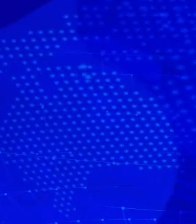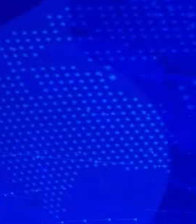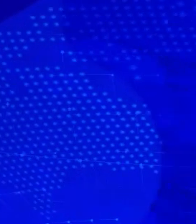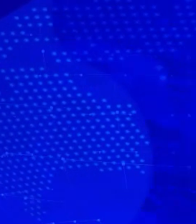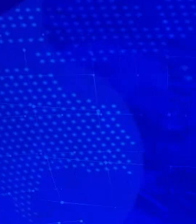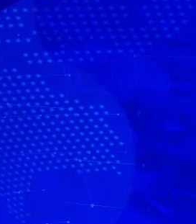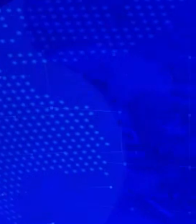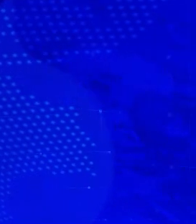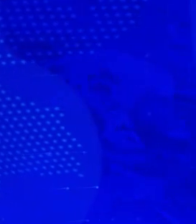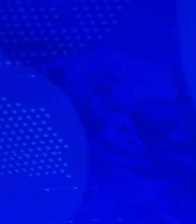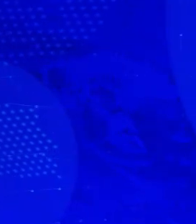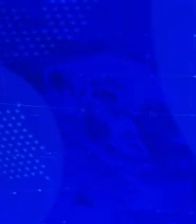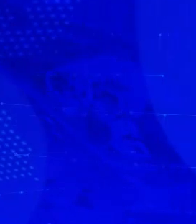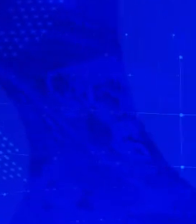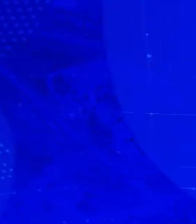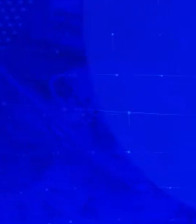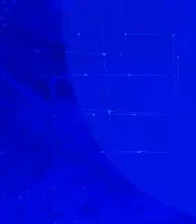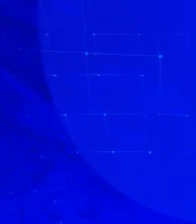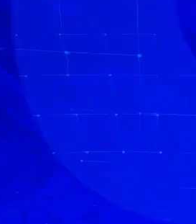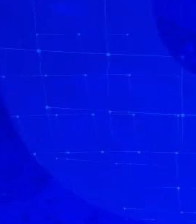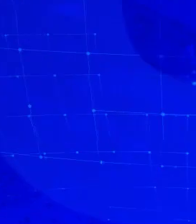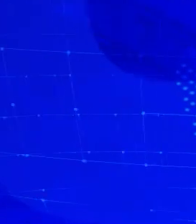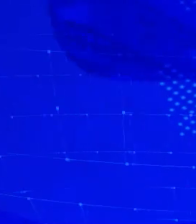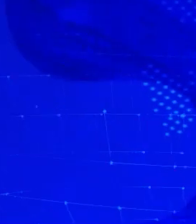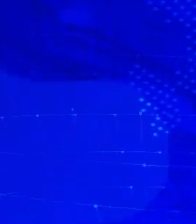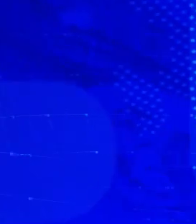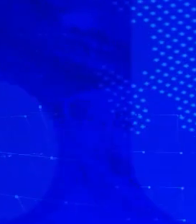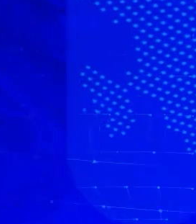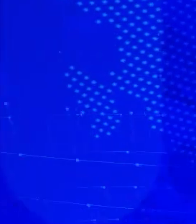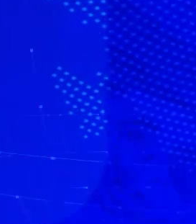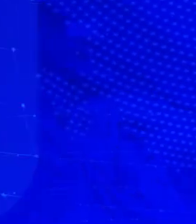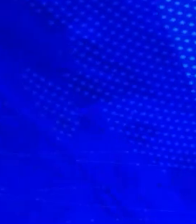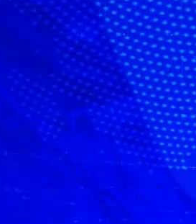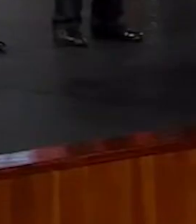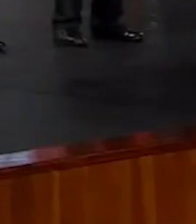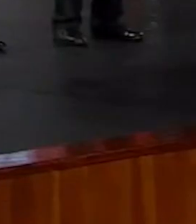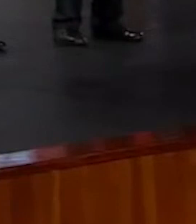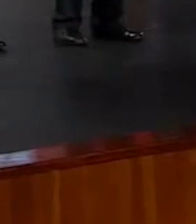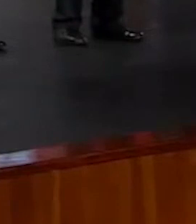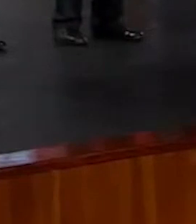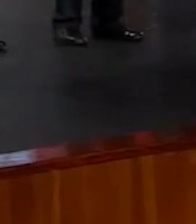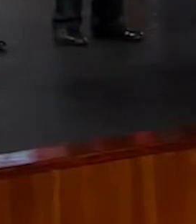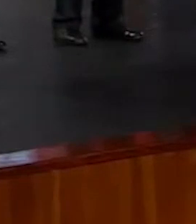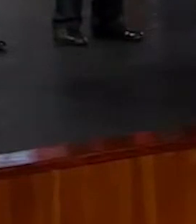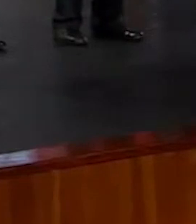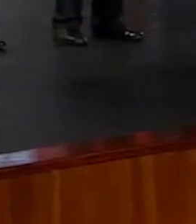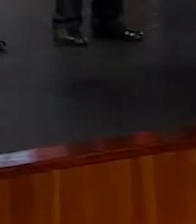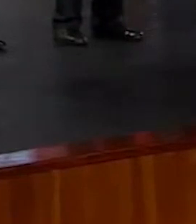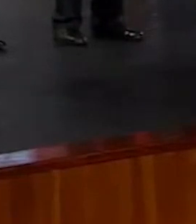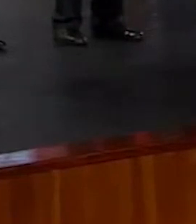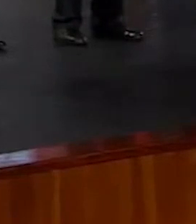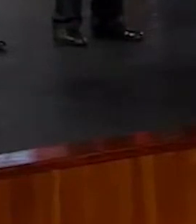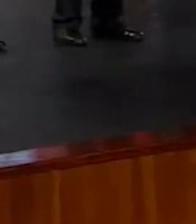sueña con que los cerros tengan muros de contención y continuó con sus quejas sobre la pregunta del caso Postillos. De esta manera, terminó el debate